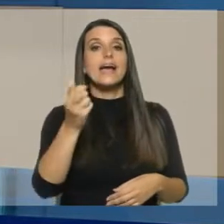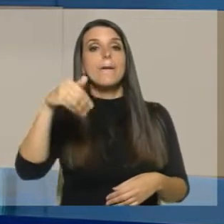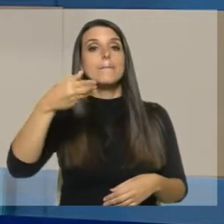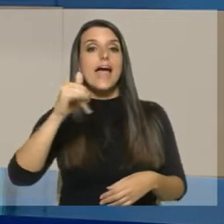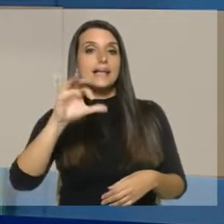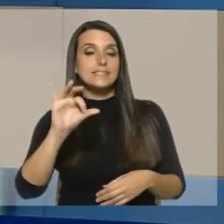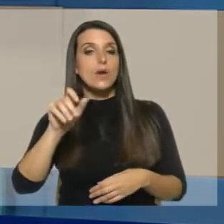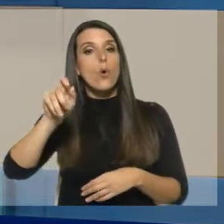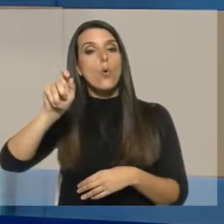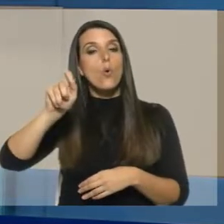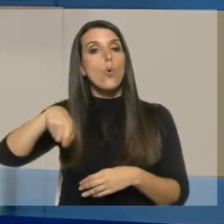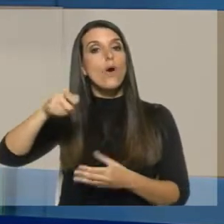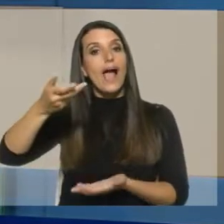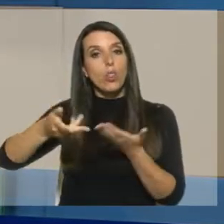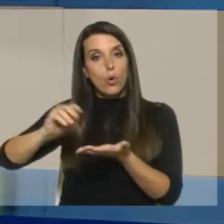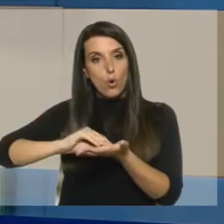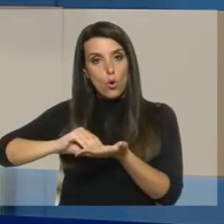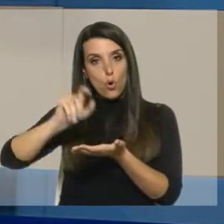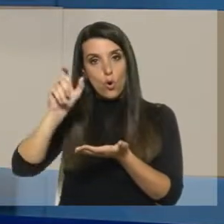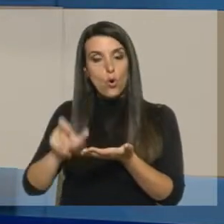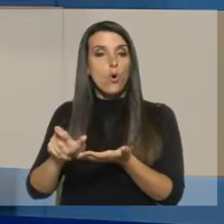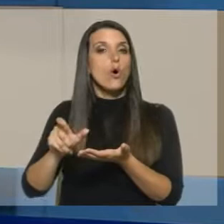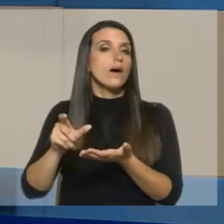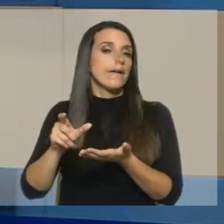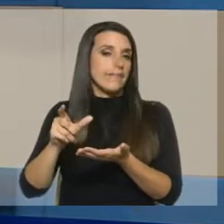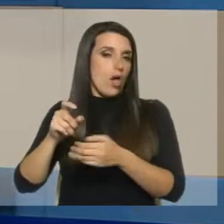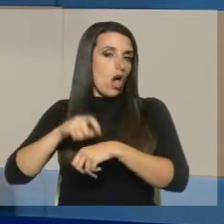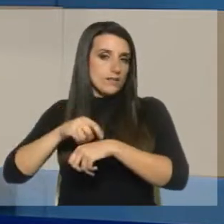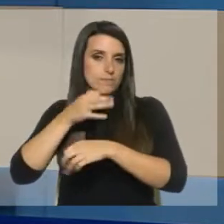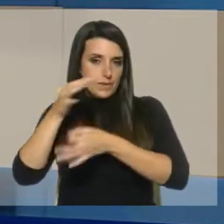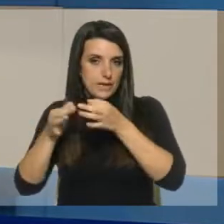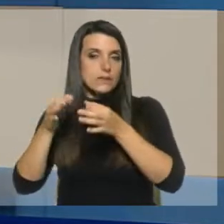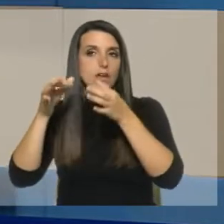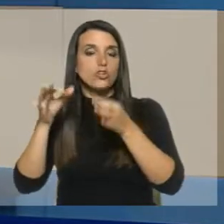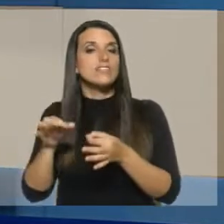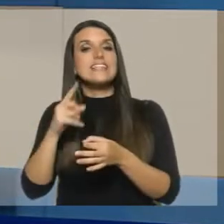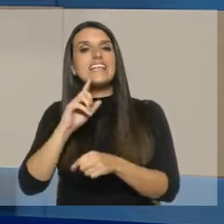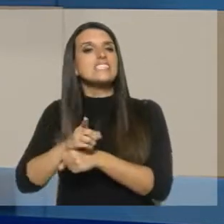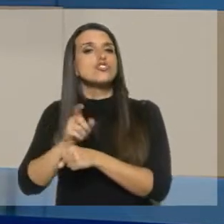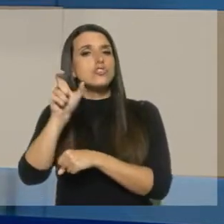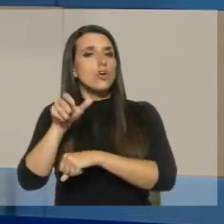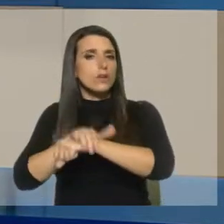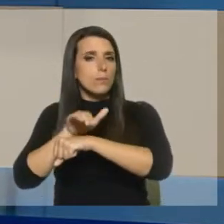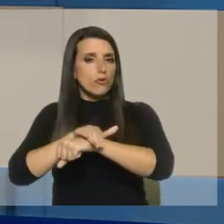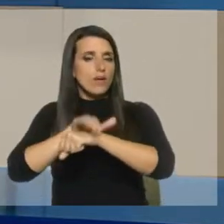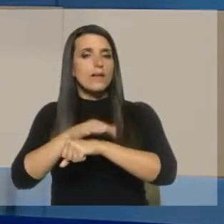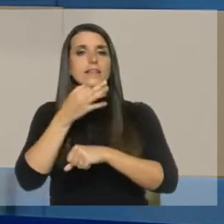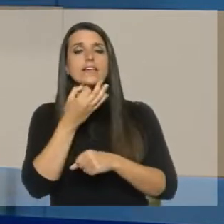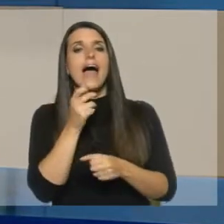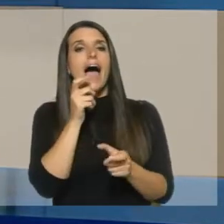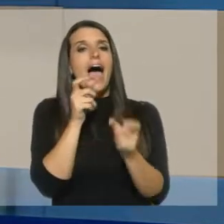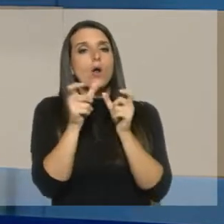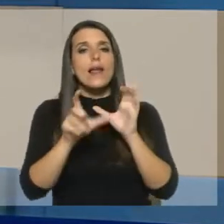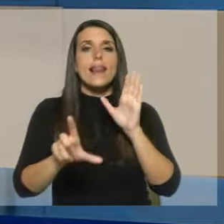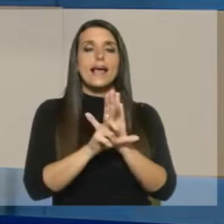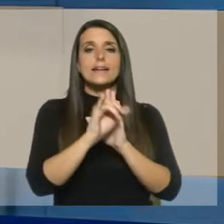del juzgado letrado del 27º turno, que es que está definiendo, tiene ahí los dos argumentos legales,